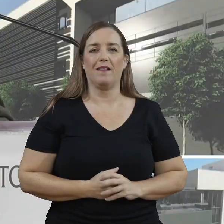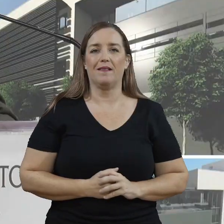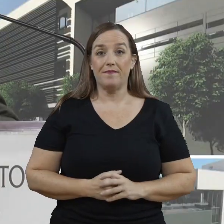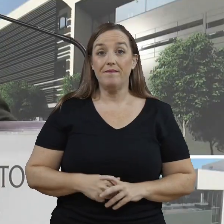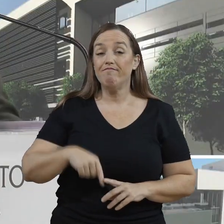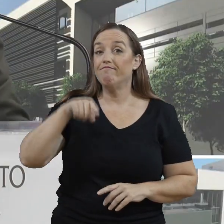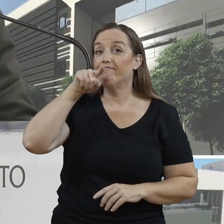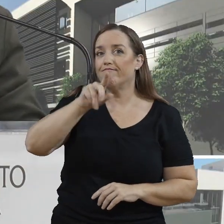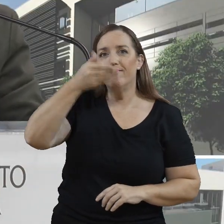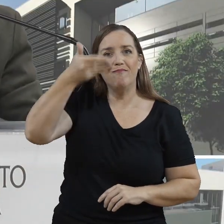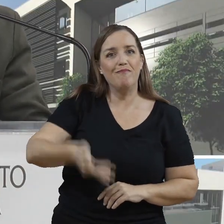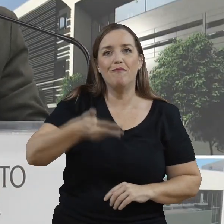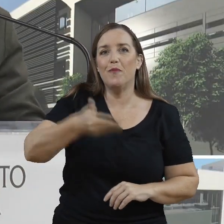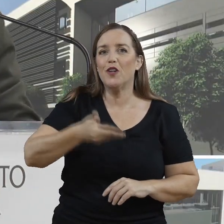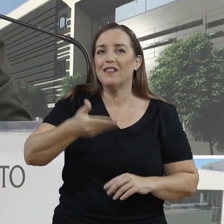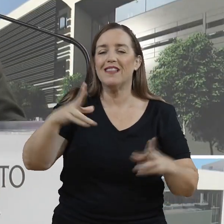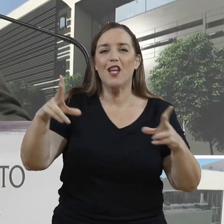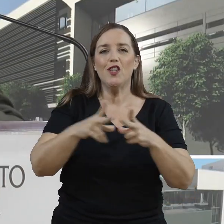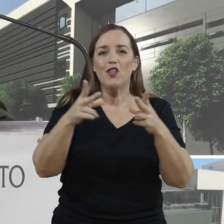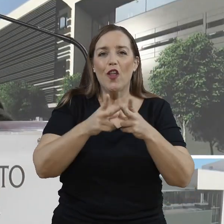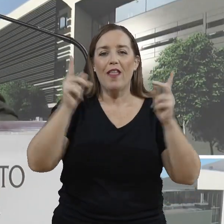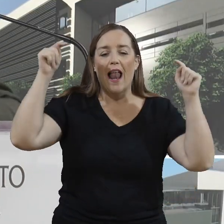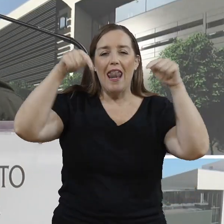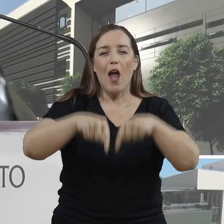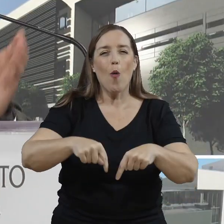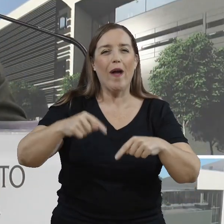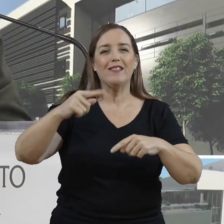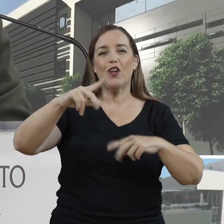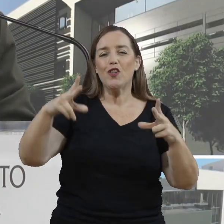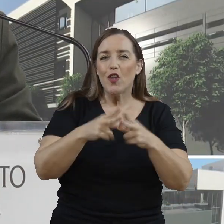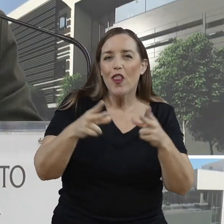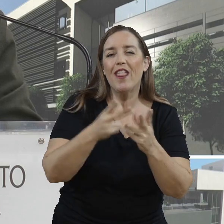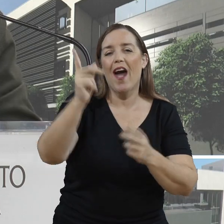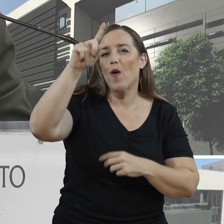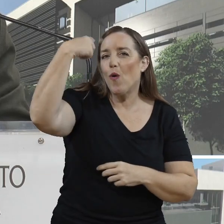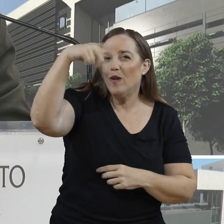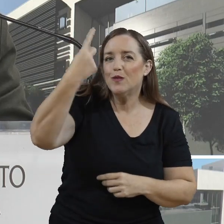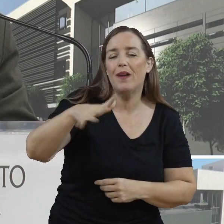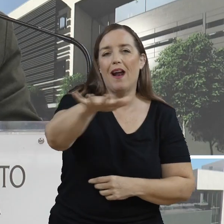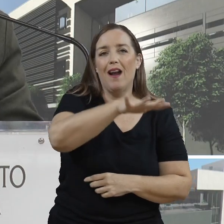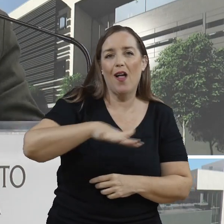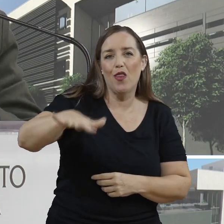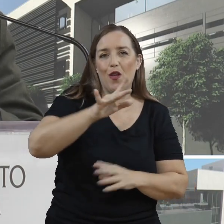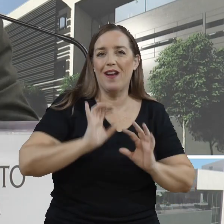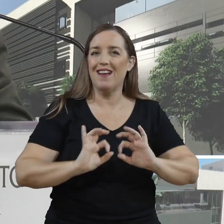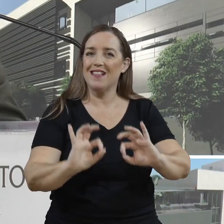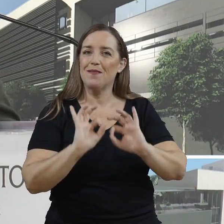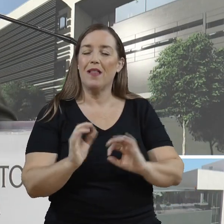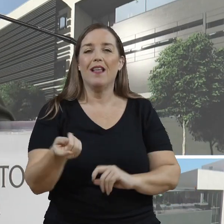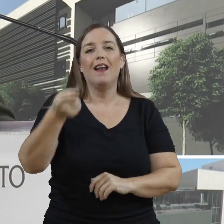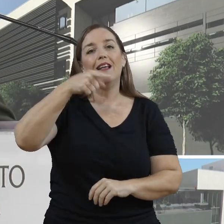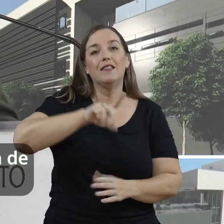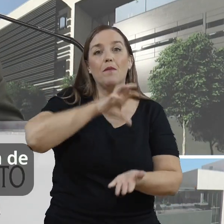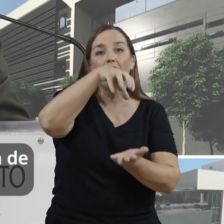Y va a ser nuestro gran contenedor social, cultural y de otro tipo de nuestro